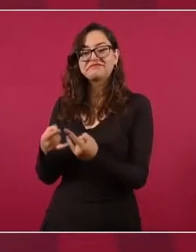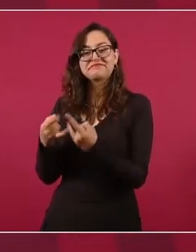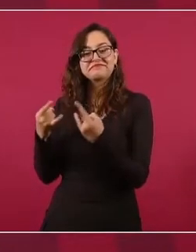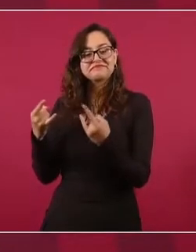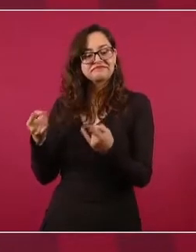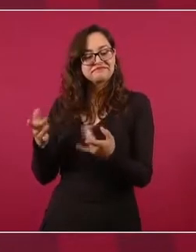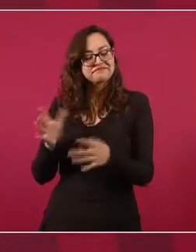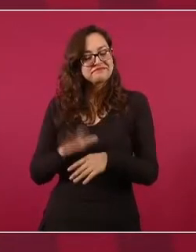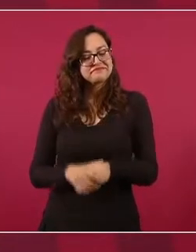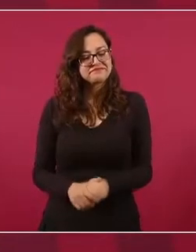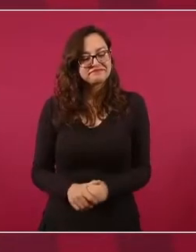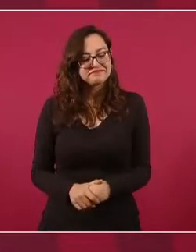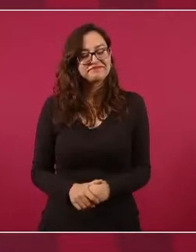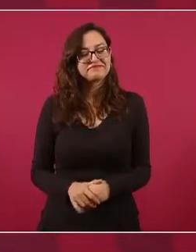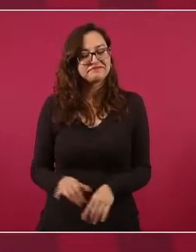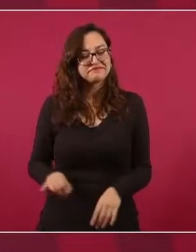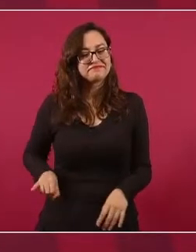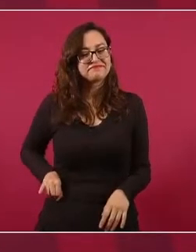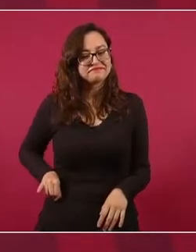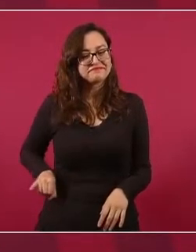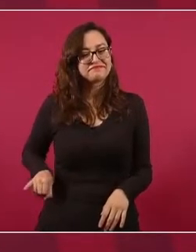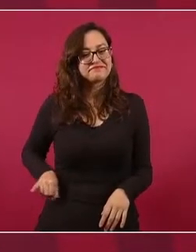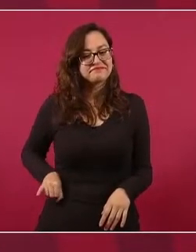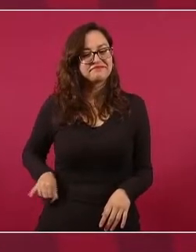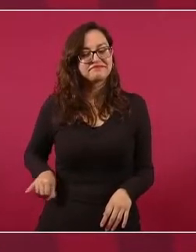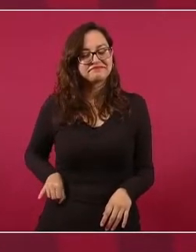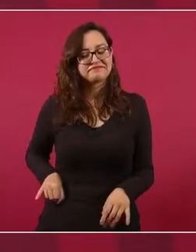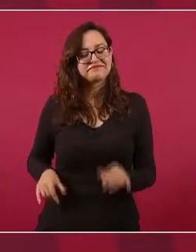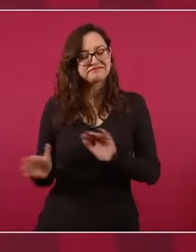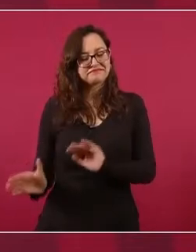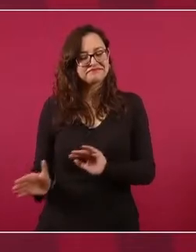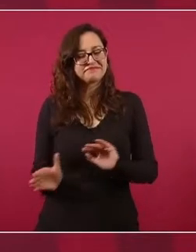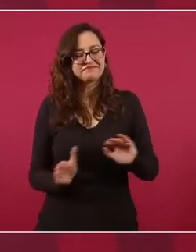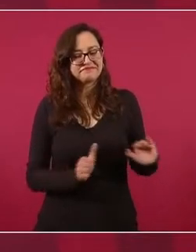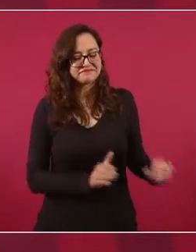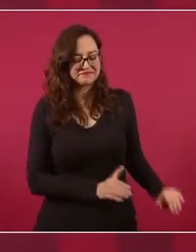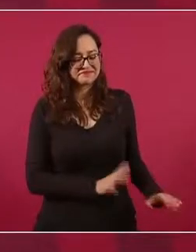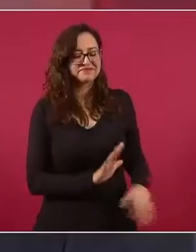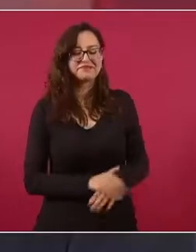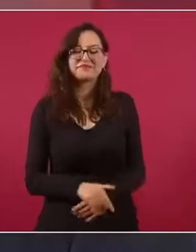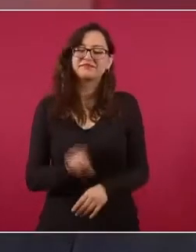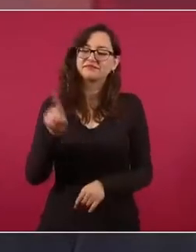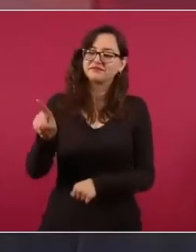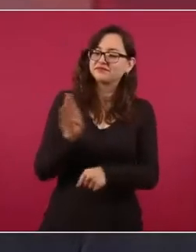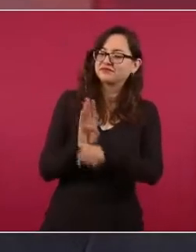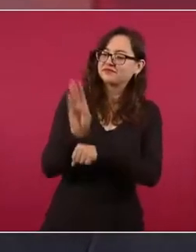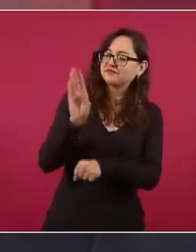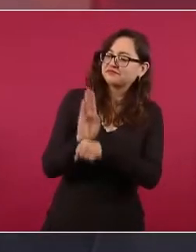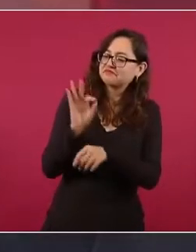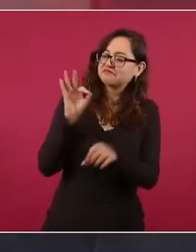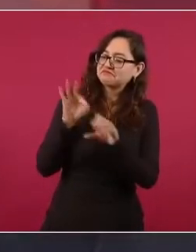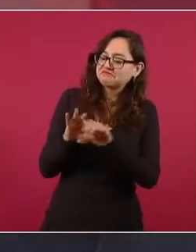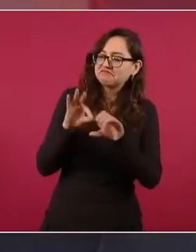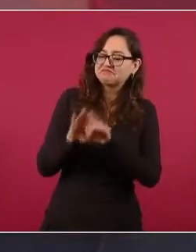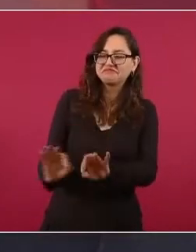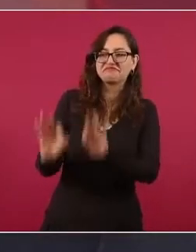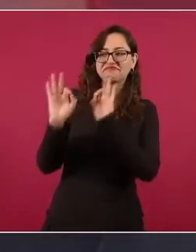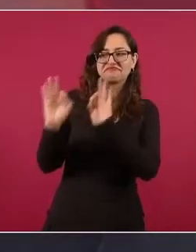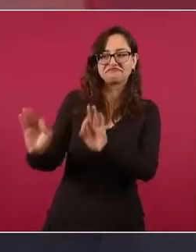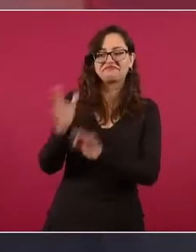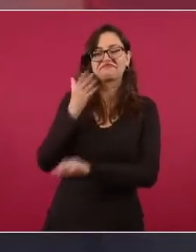de Brasil, ojalá y